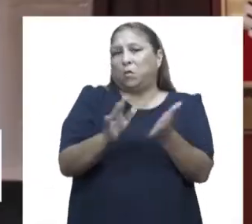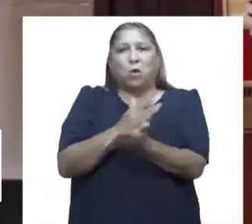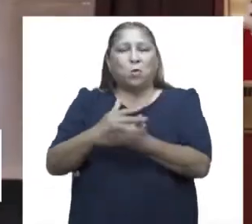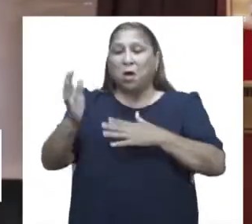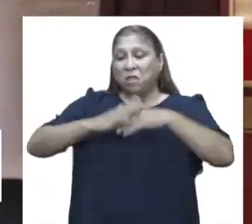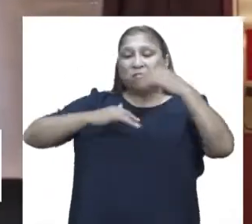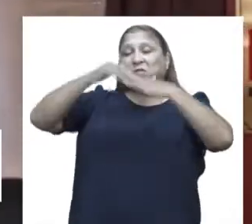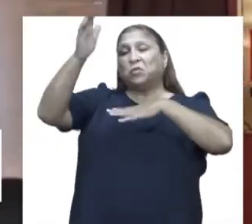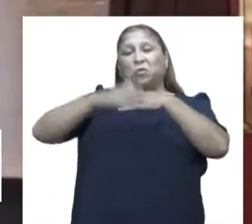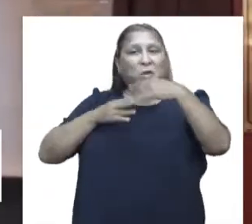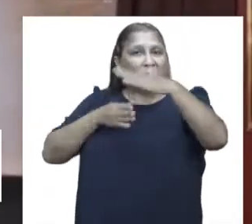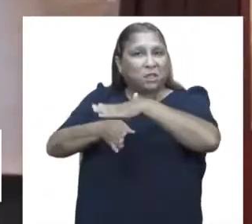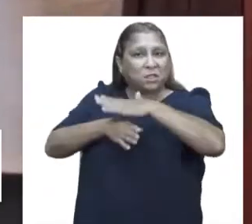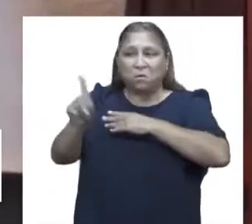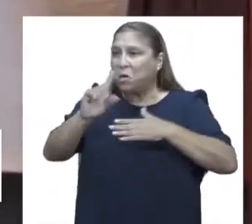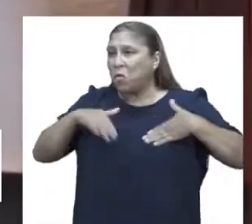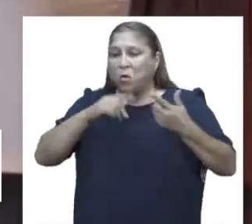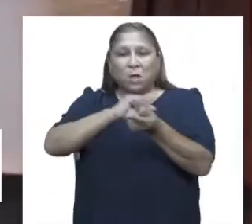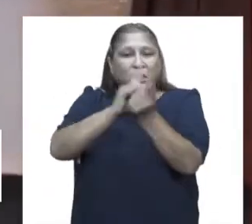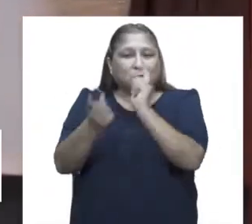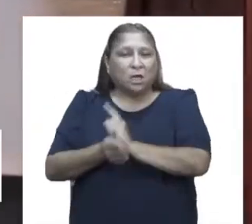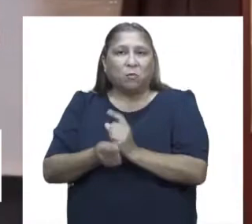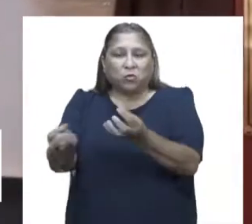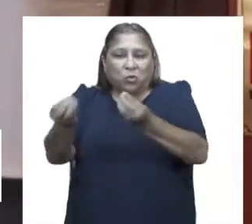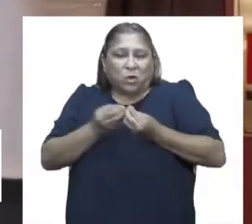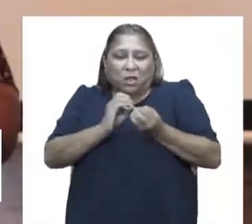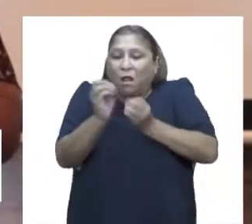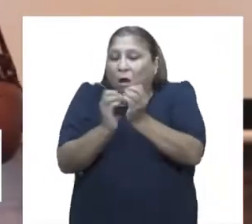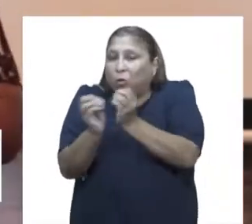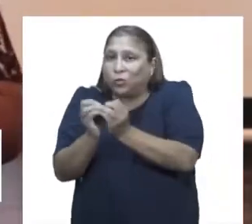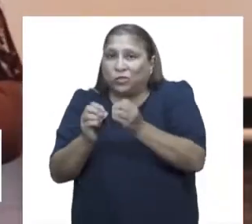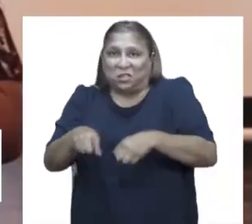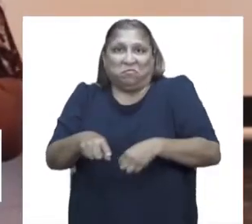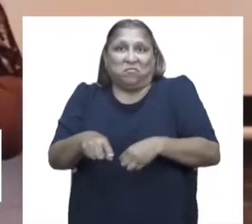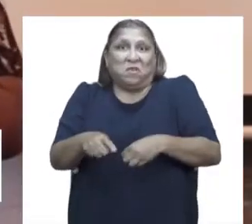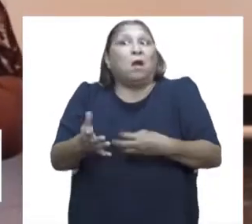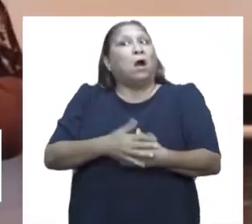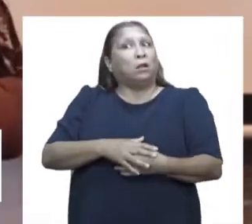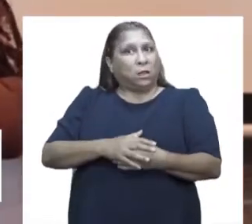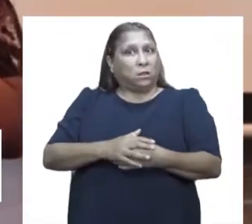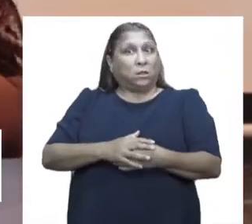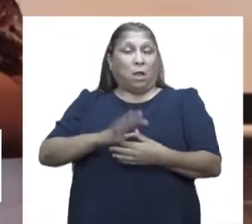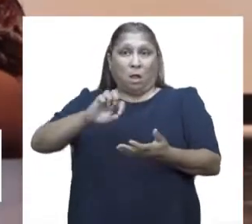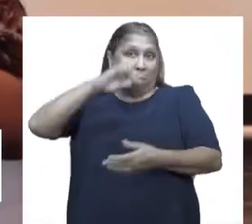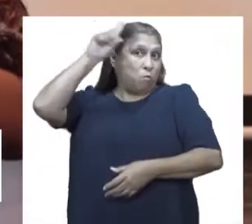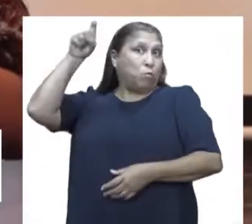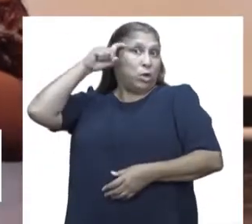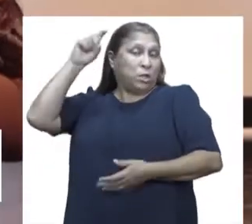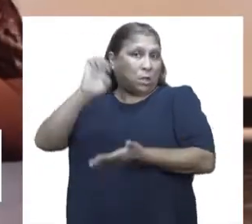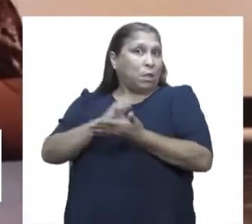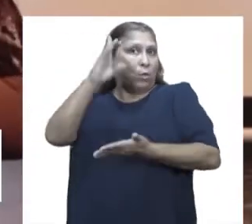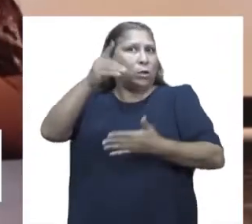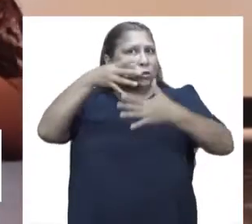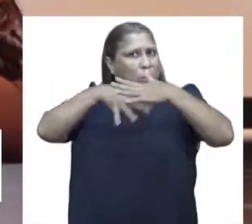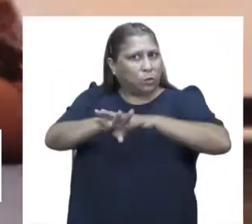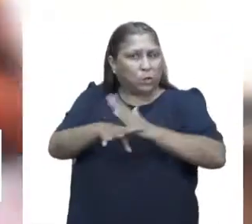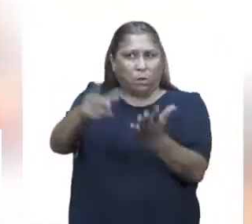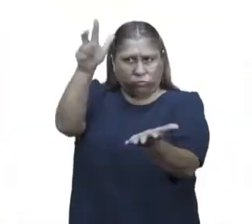hay infraestructura accesible, no pueden hacer adaptaciones u otorgar ajustes razonables, a pesar de que la política de educación inclusiva se